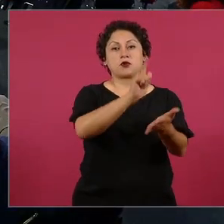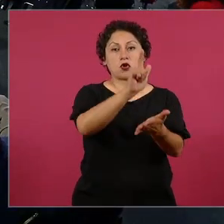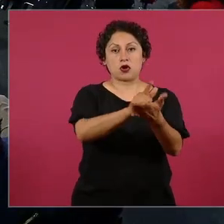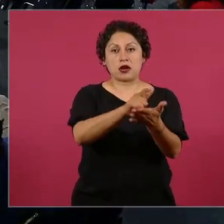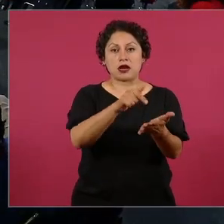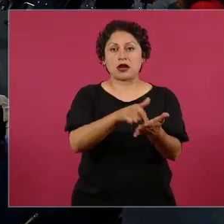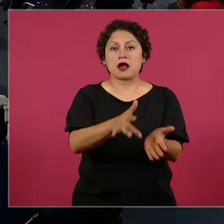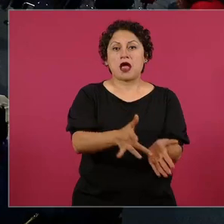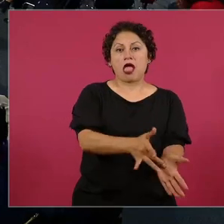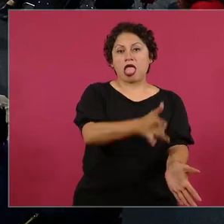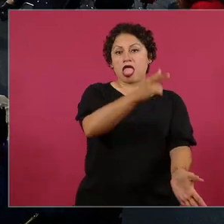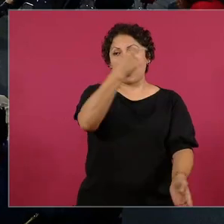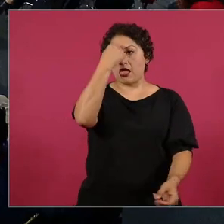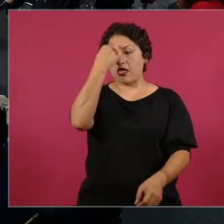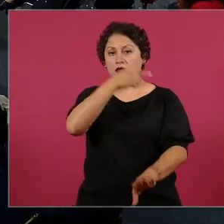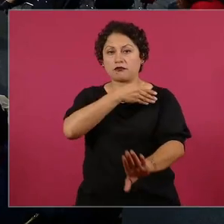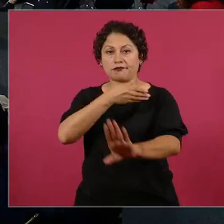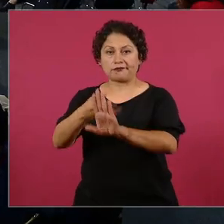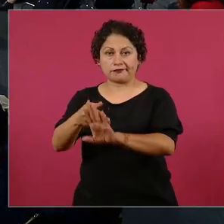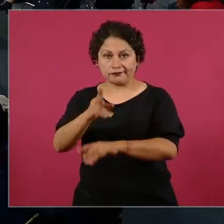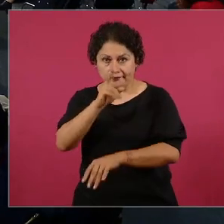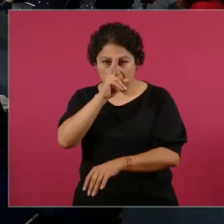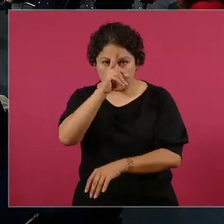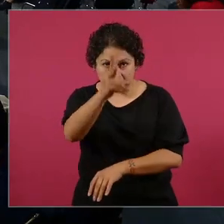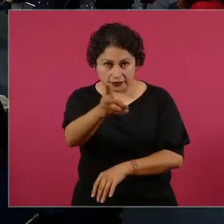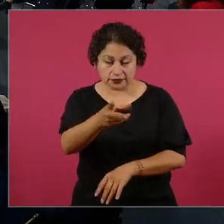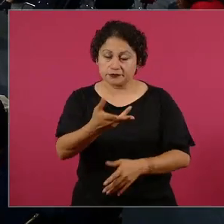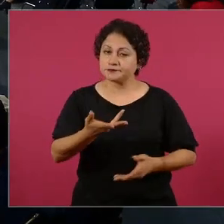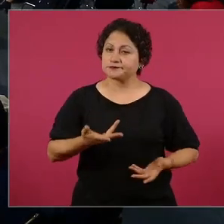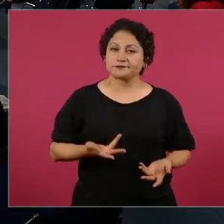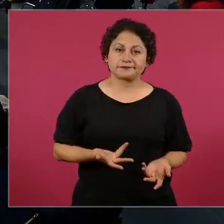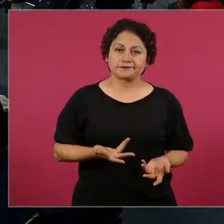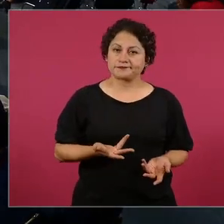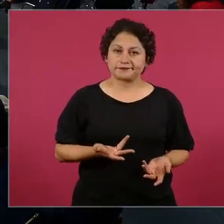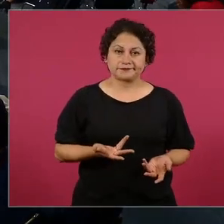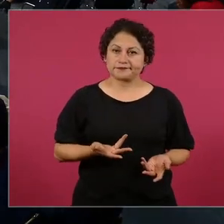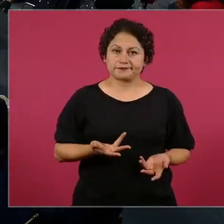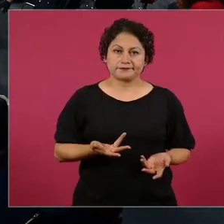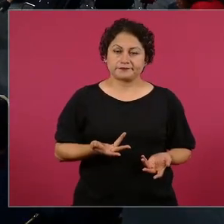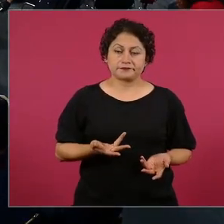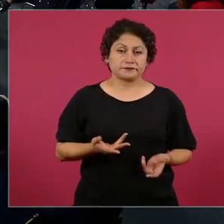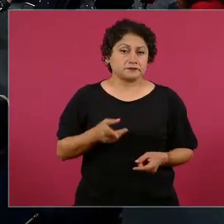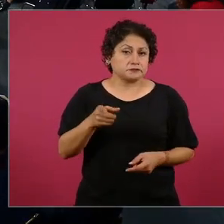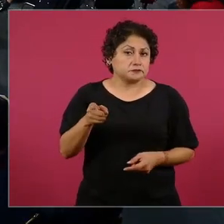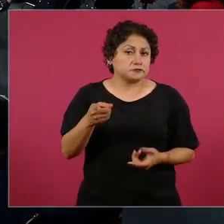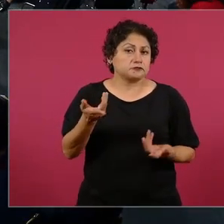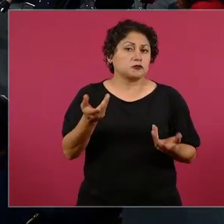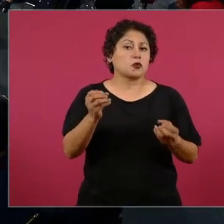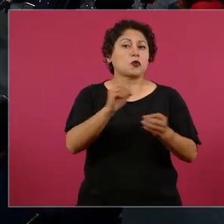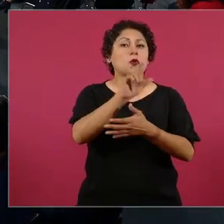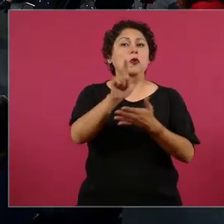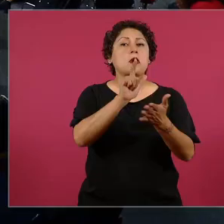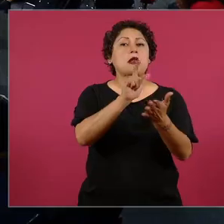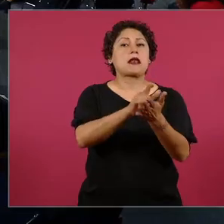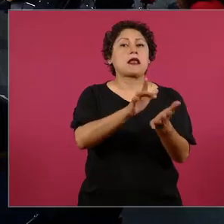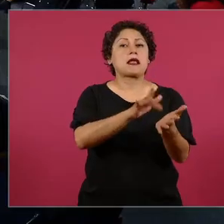impedir los derechos